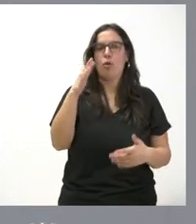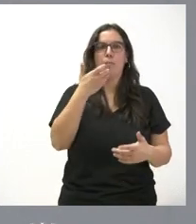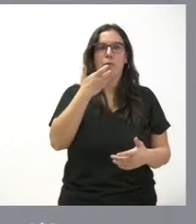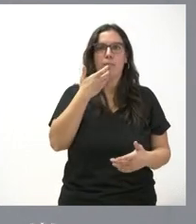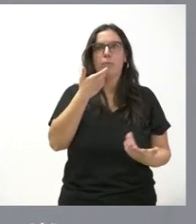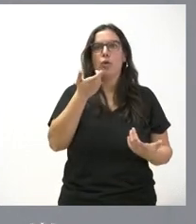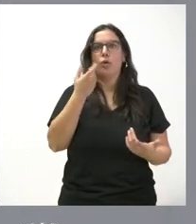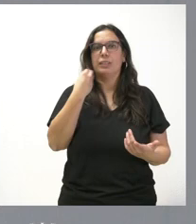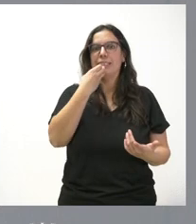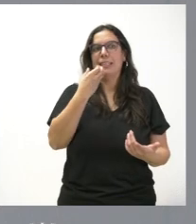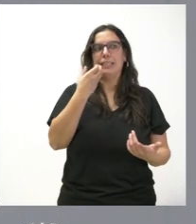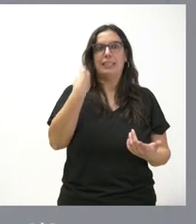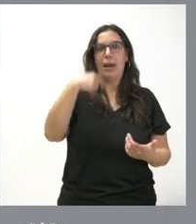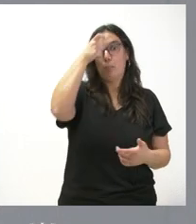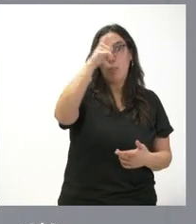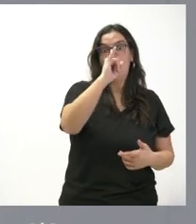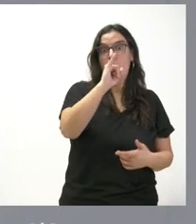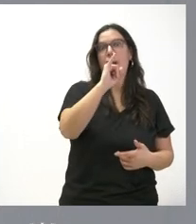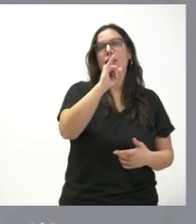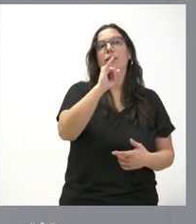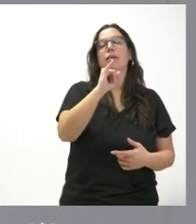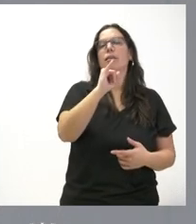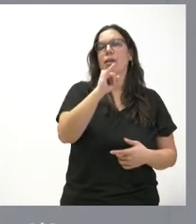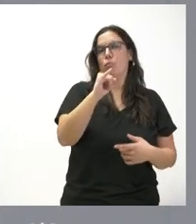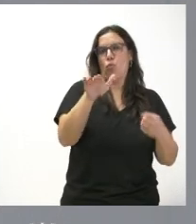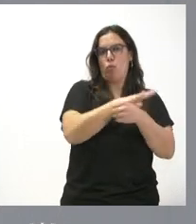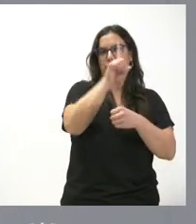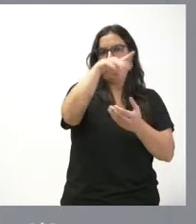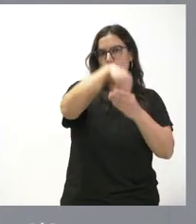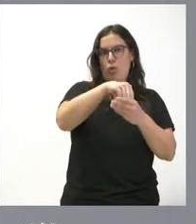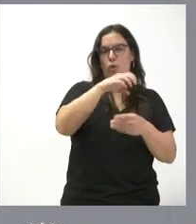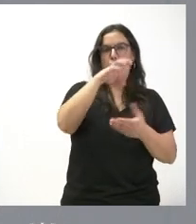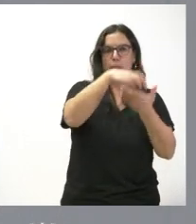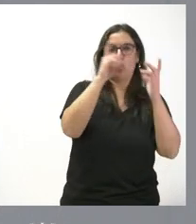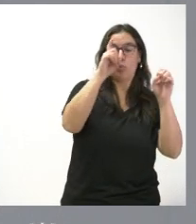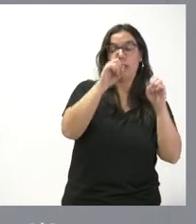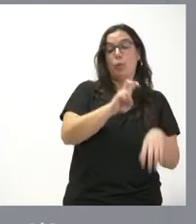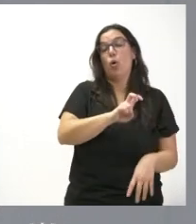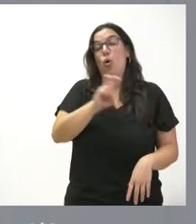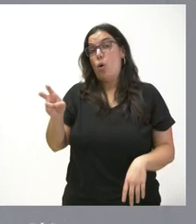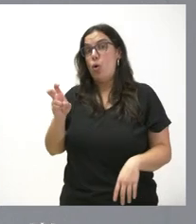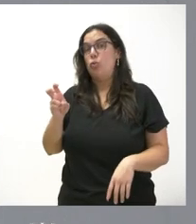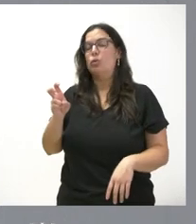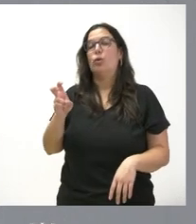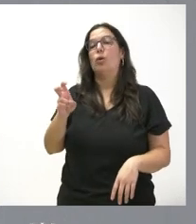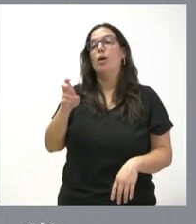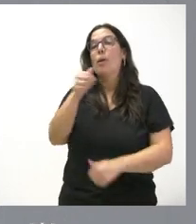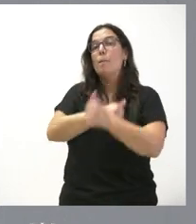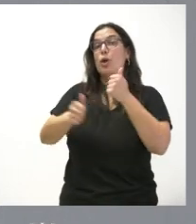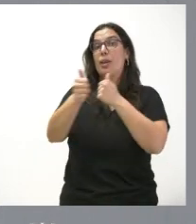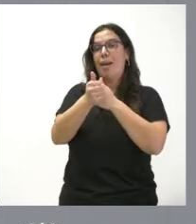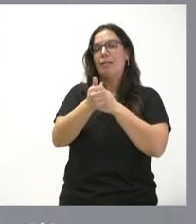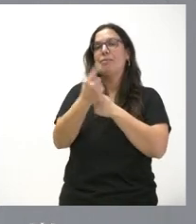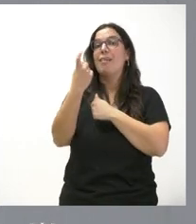tuviera y otros no lo tenían ya ha habido que hacer un esfuerzo adicional porque lo primero no era llevar la conexión de alta capacidad centro educativo sino llevar la propia